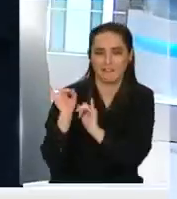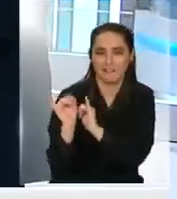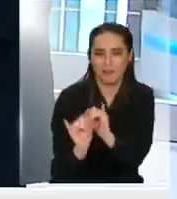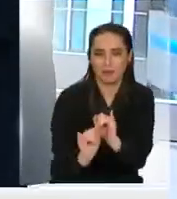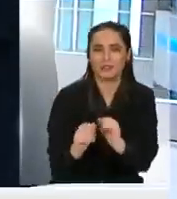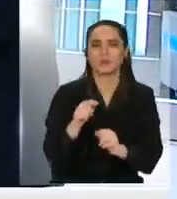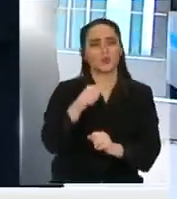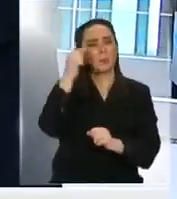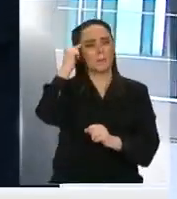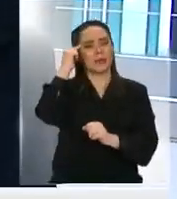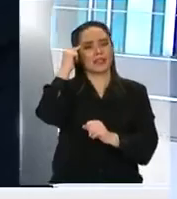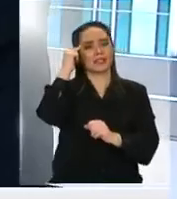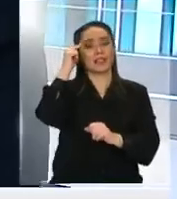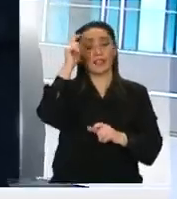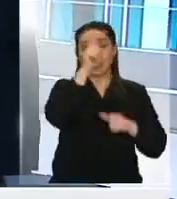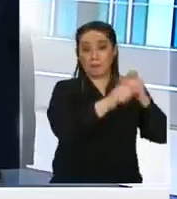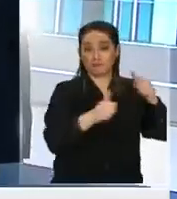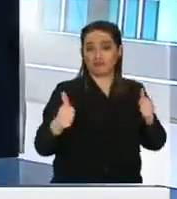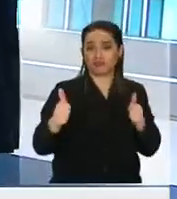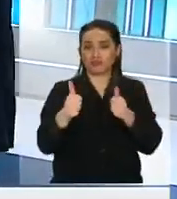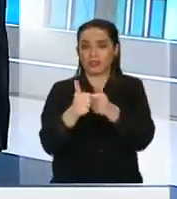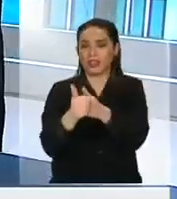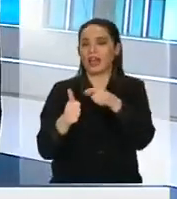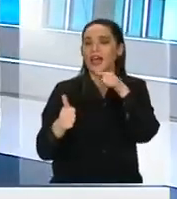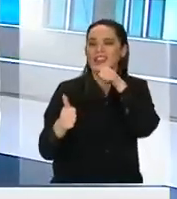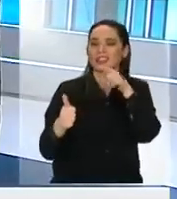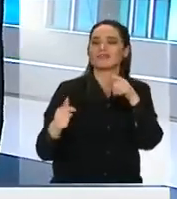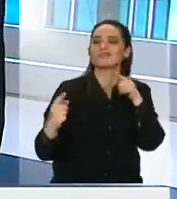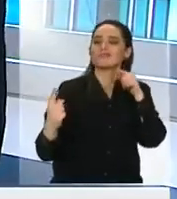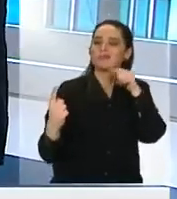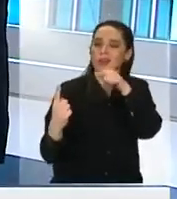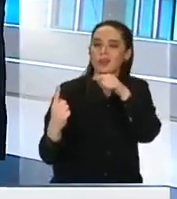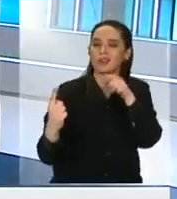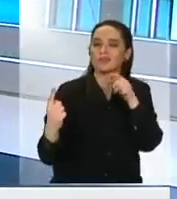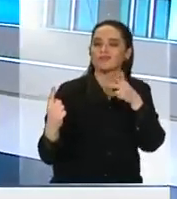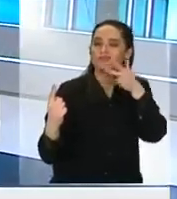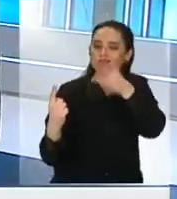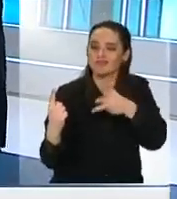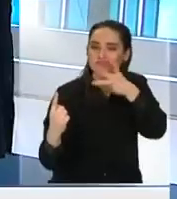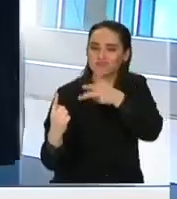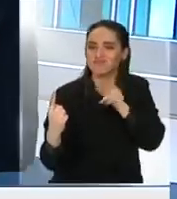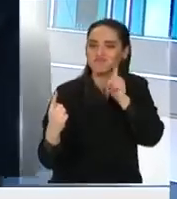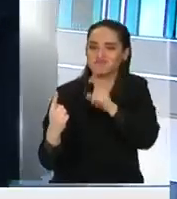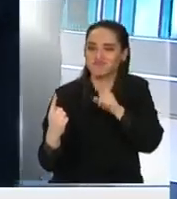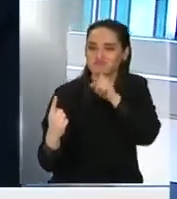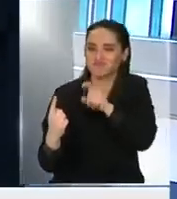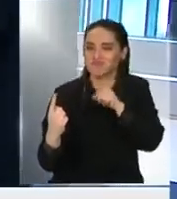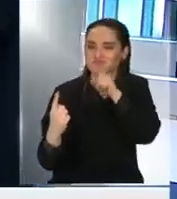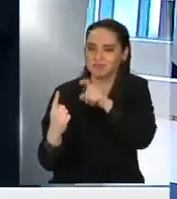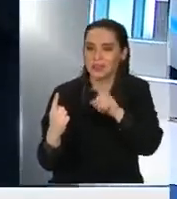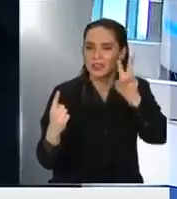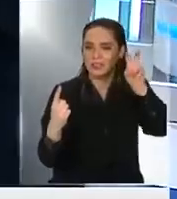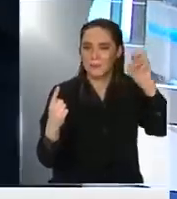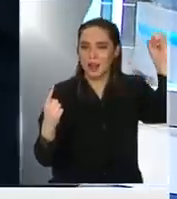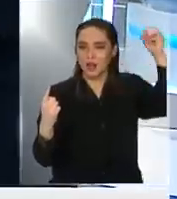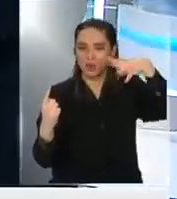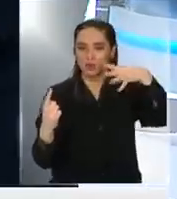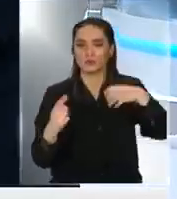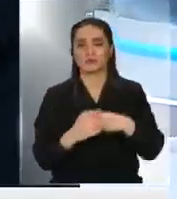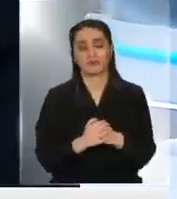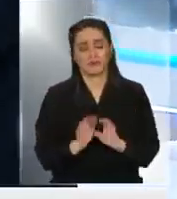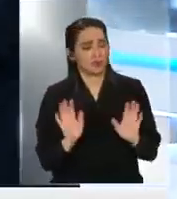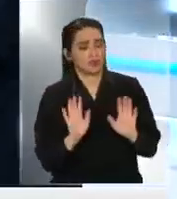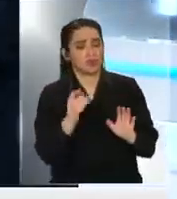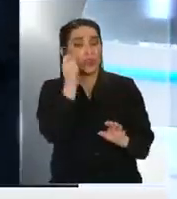ti es una persecución política que se te saque eso a la luz pública, a la palestra? No, no, para nada. O sea, yo termino